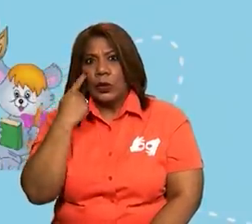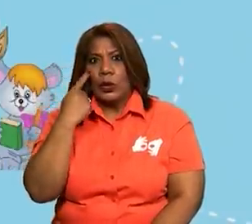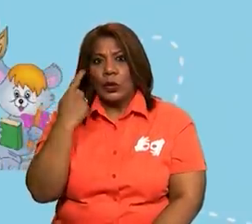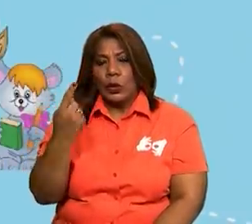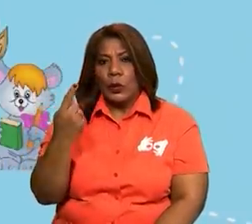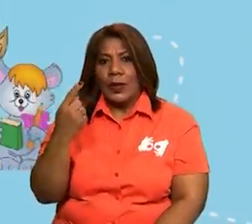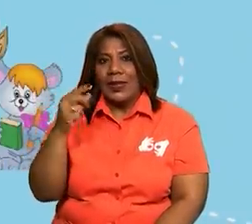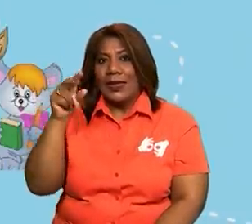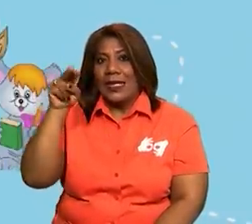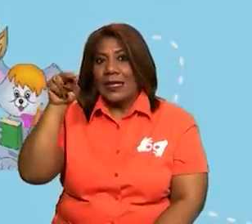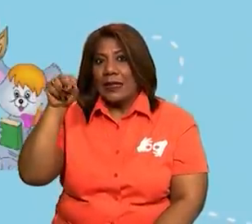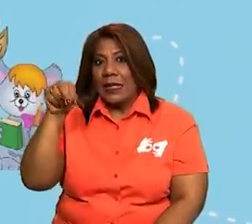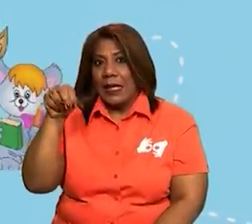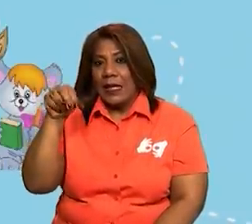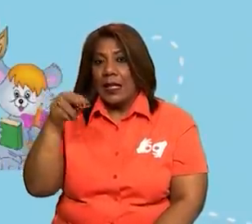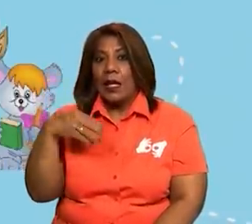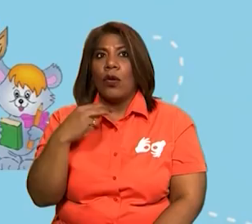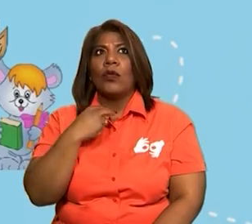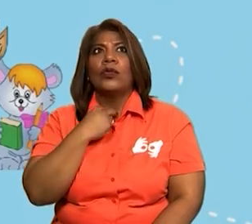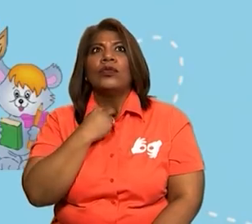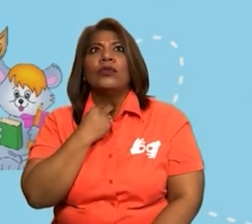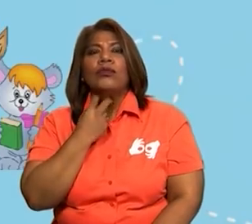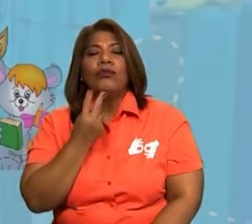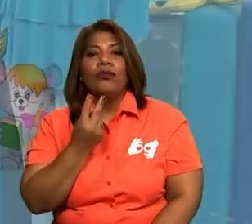ninguna vocal? Maestra Zoylan.